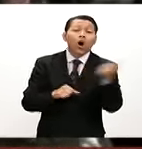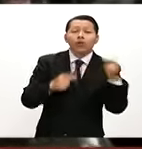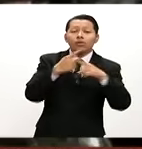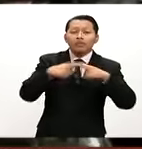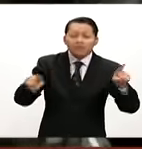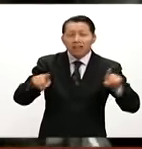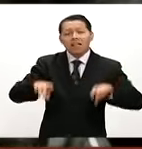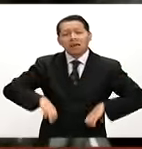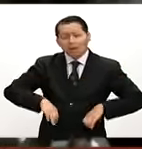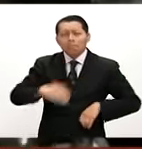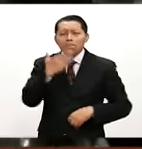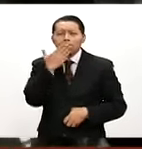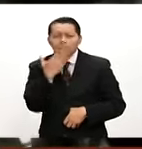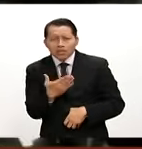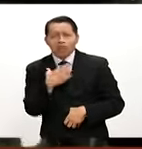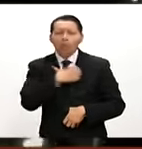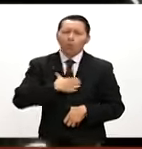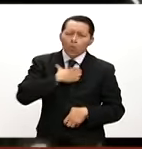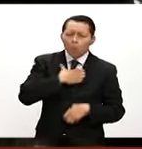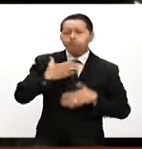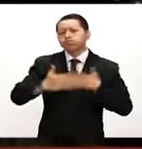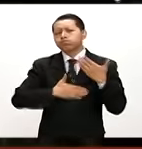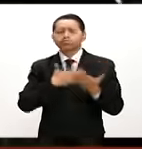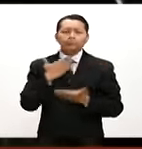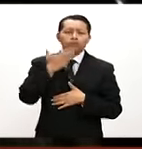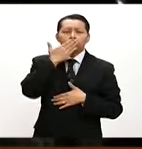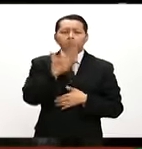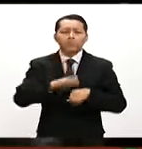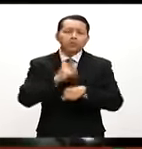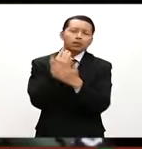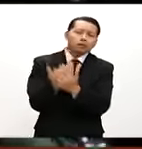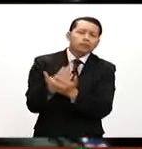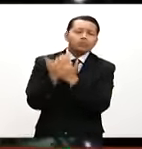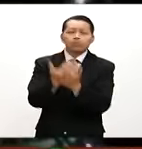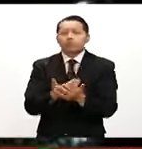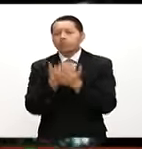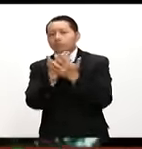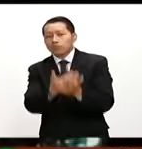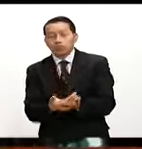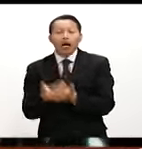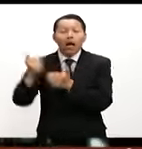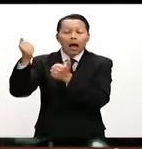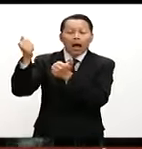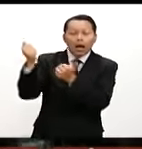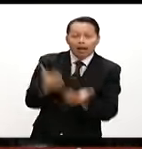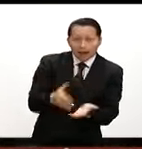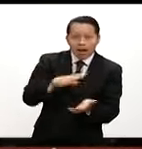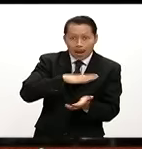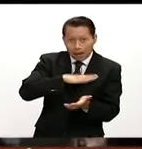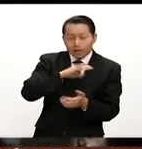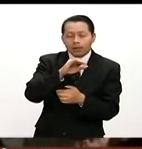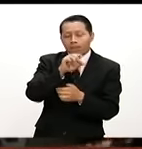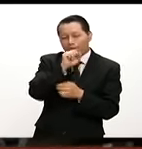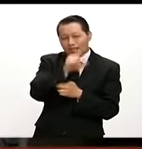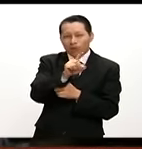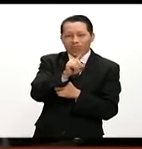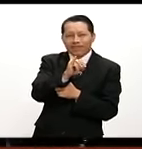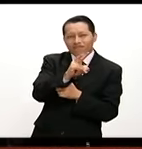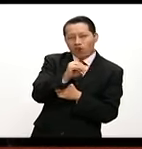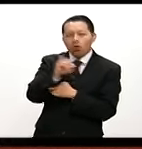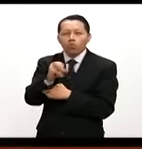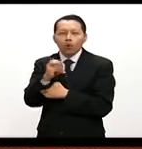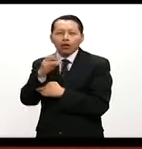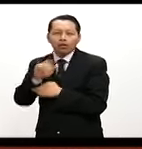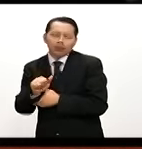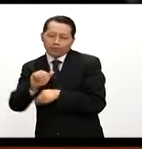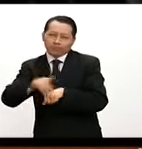pues precisamente después de tanta espera, estuvieron aquí al Dío de Juárez, en esa que es su casa. Uno